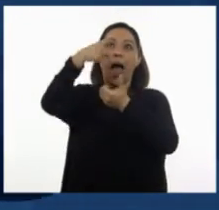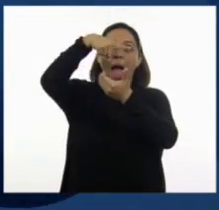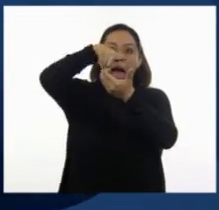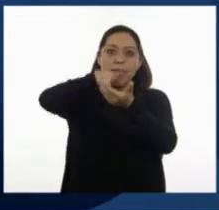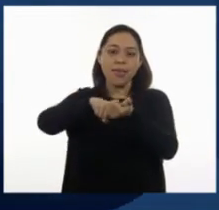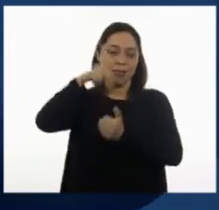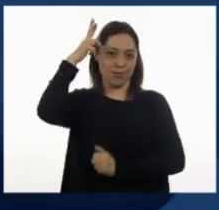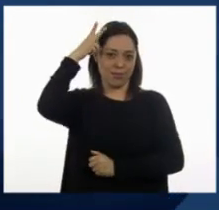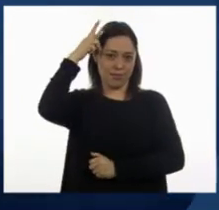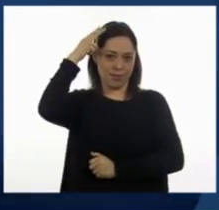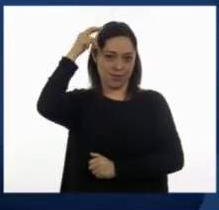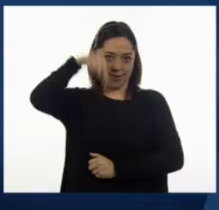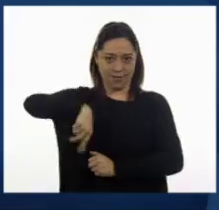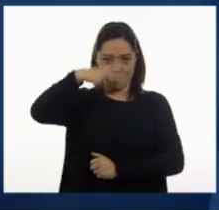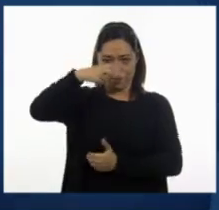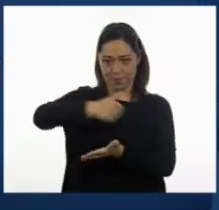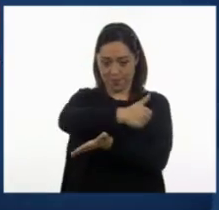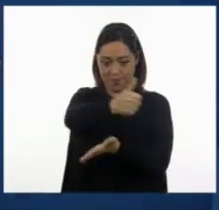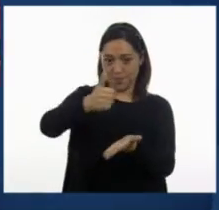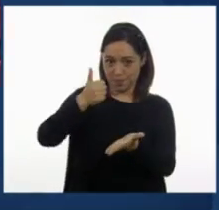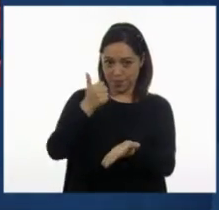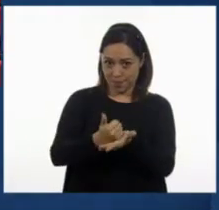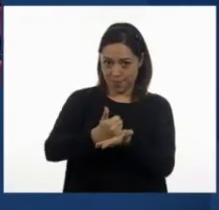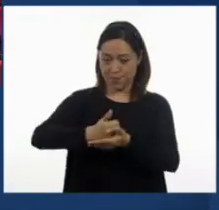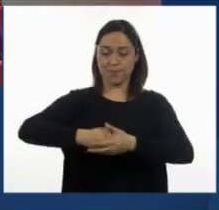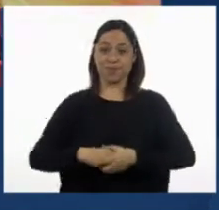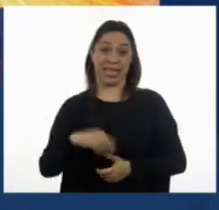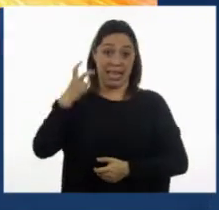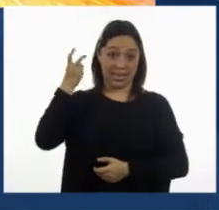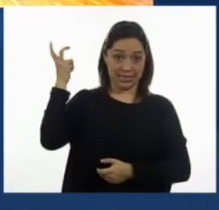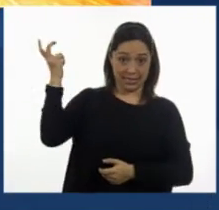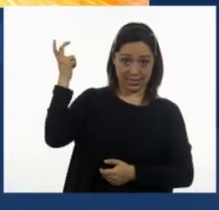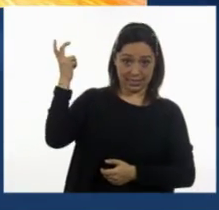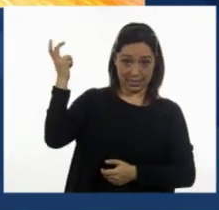Bellas Artes de México, que es este que se está viendo.